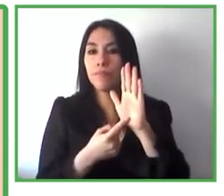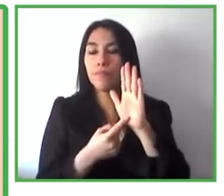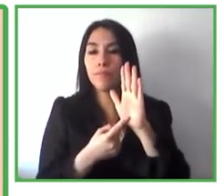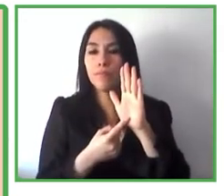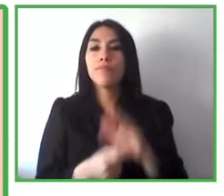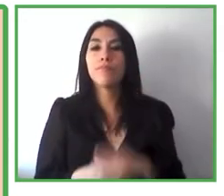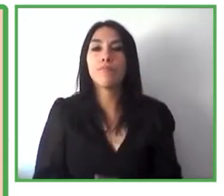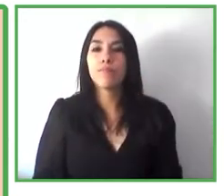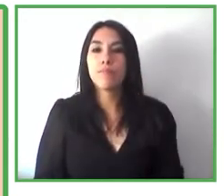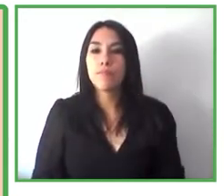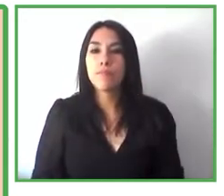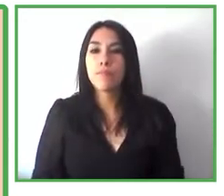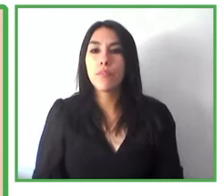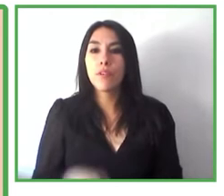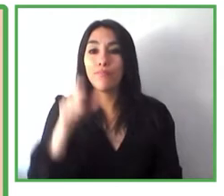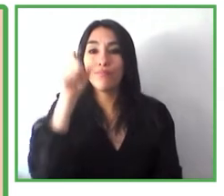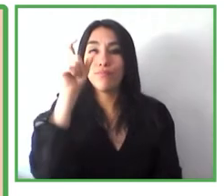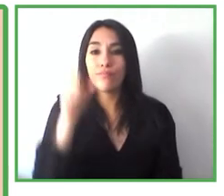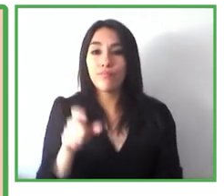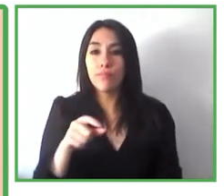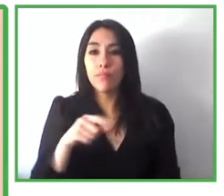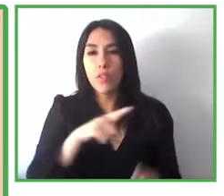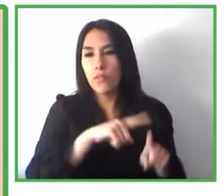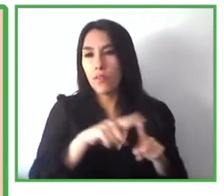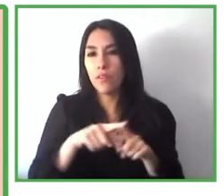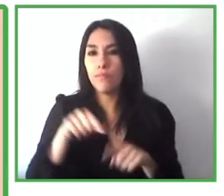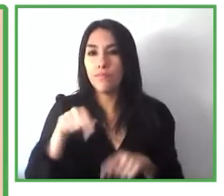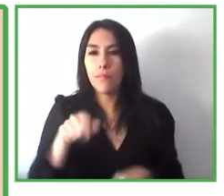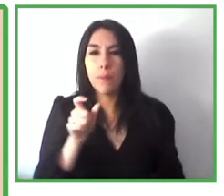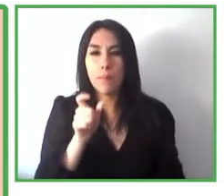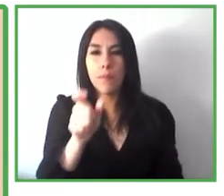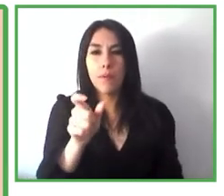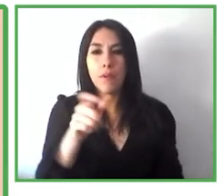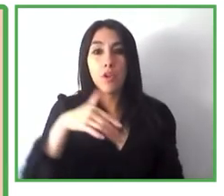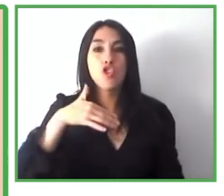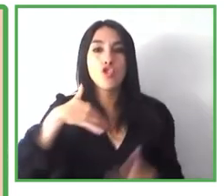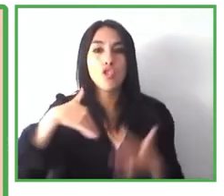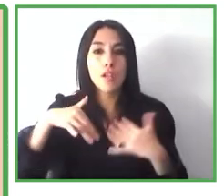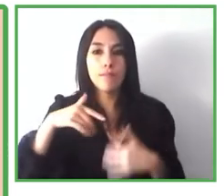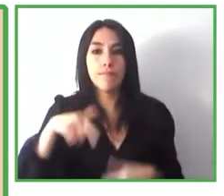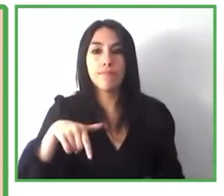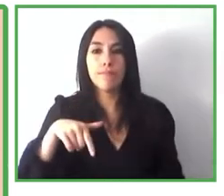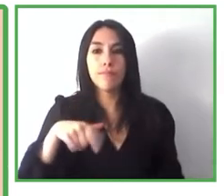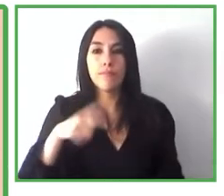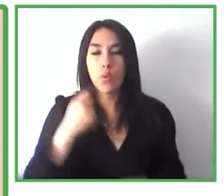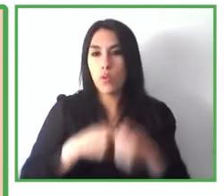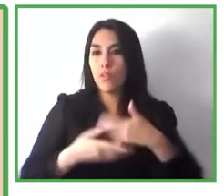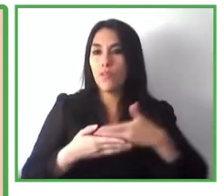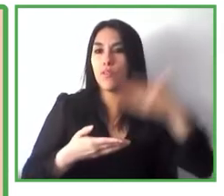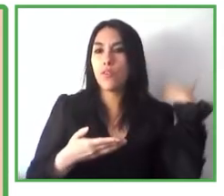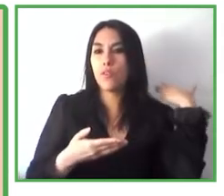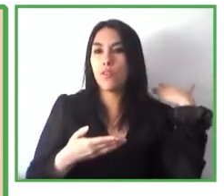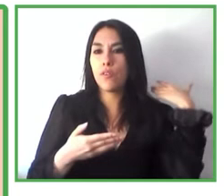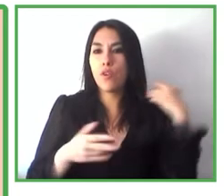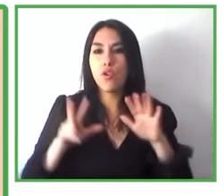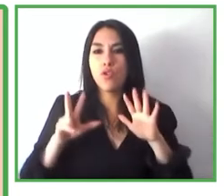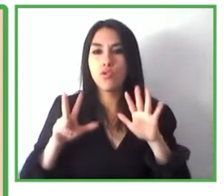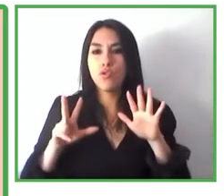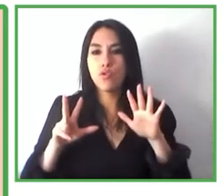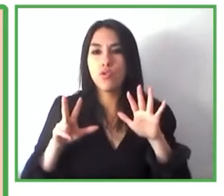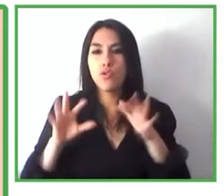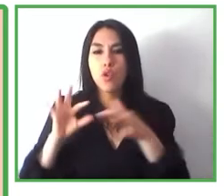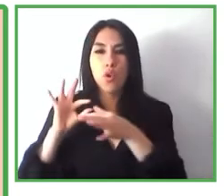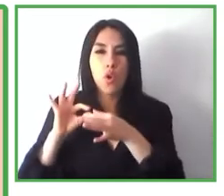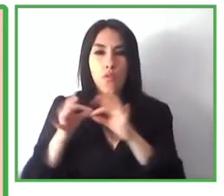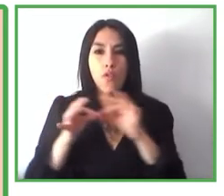en nuestro proceso de concept rooms en los últimos dos años se han involucrado ocho cadenas hoteleras de bastante relevancia tanto a nivel nacional español